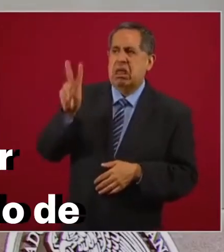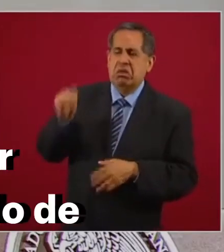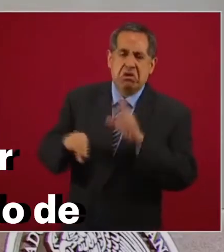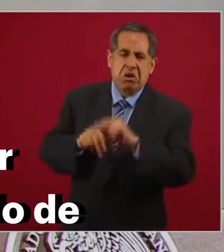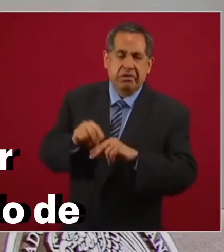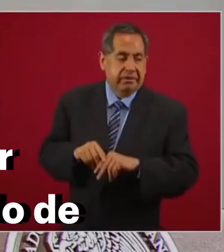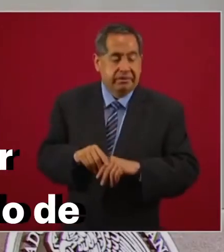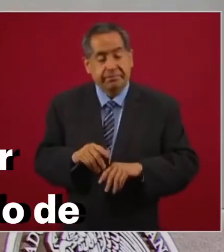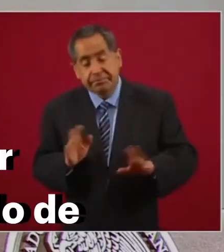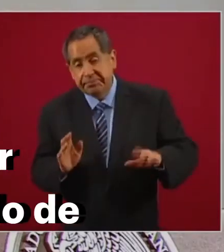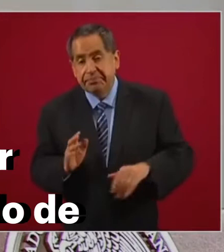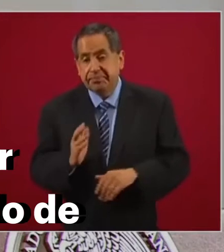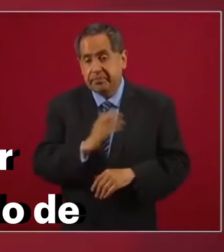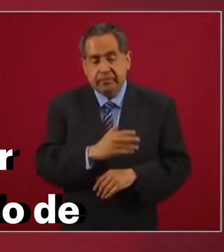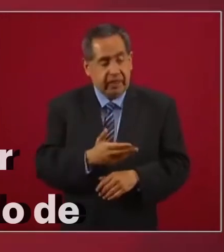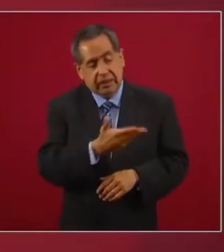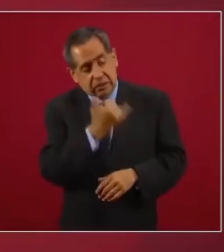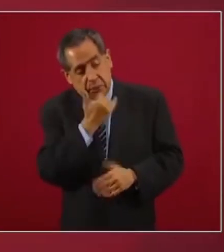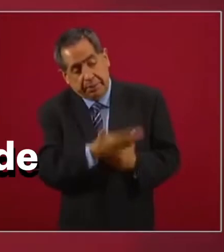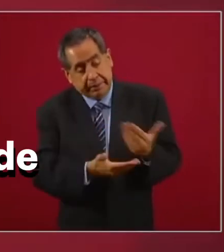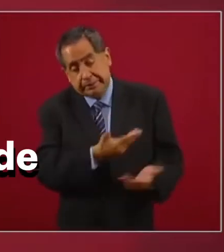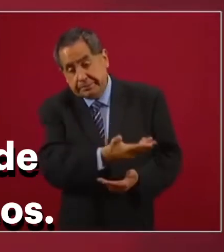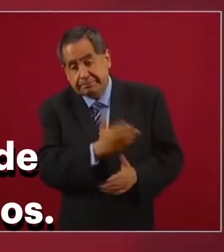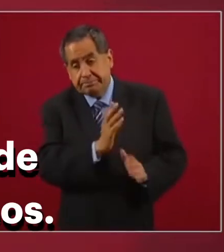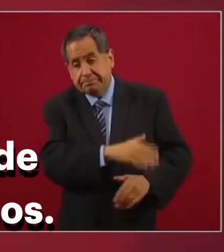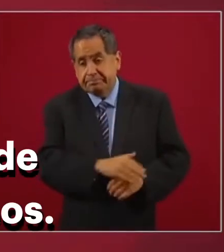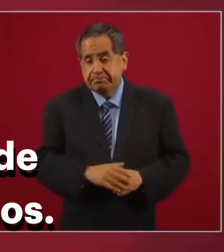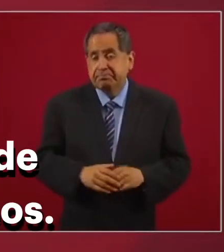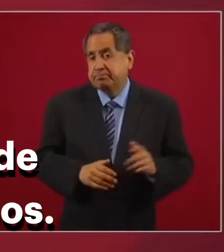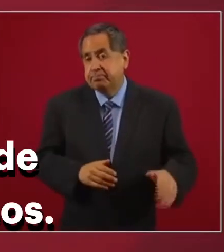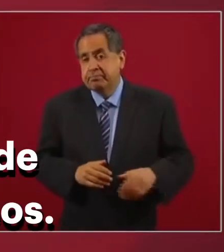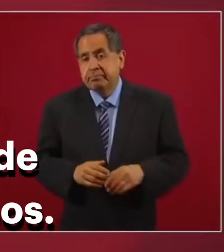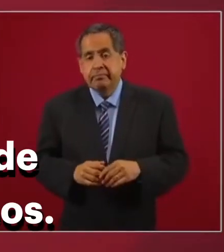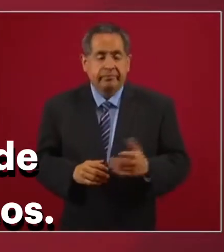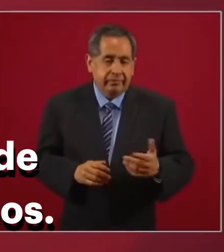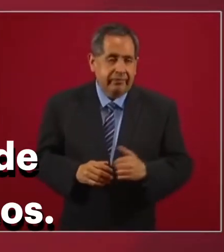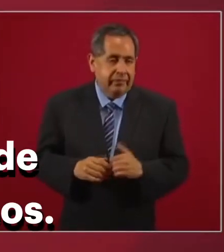Pero yo ofrezco disculpas por las comparaciones.